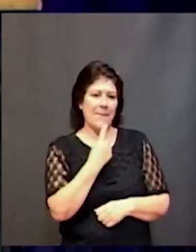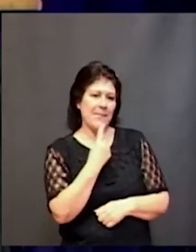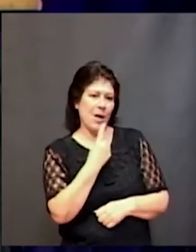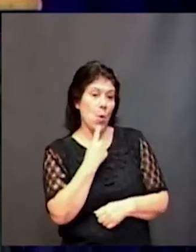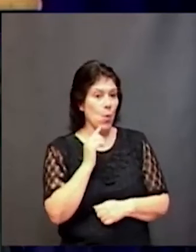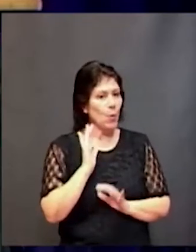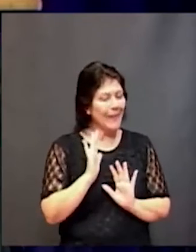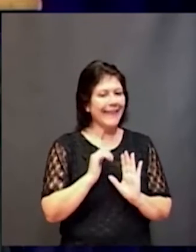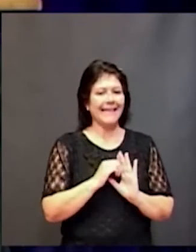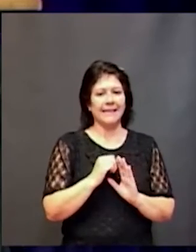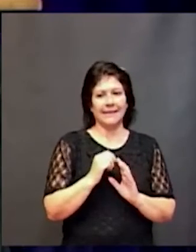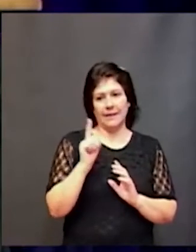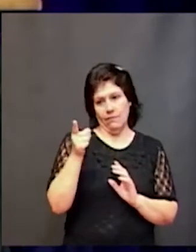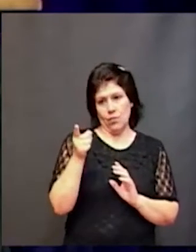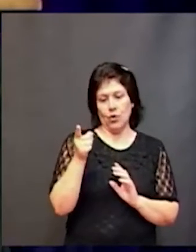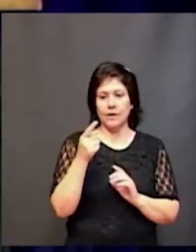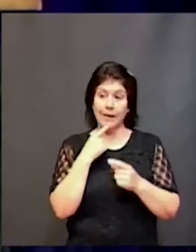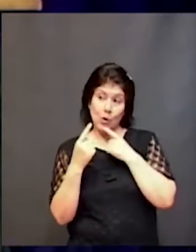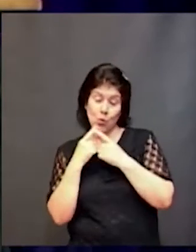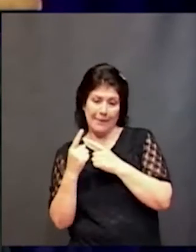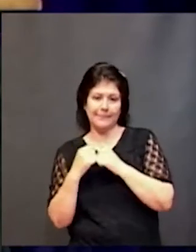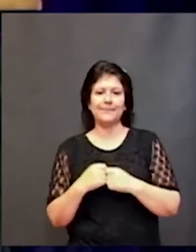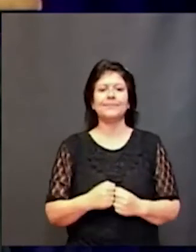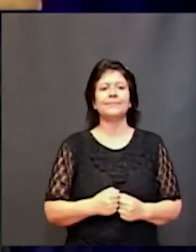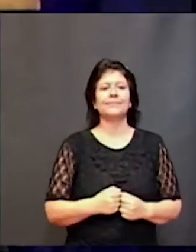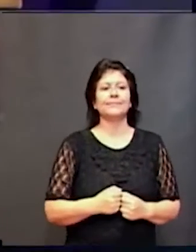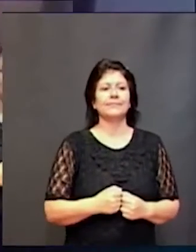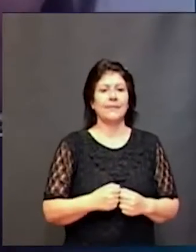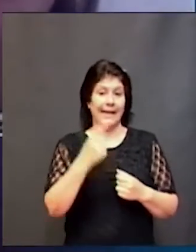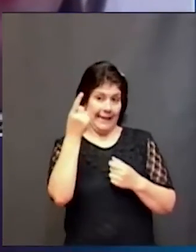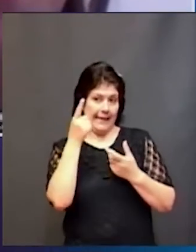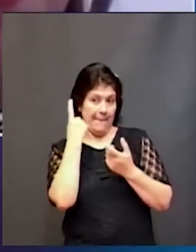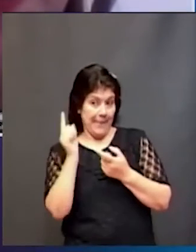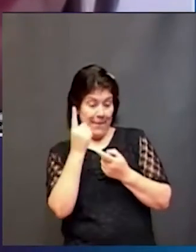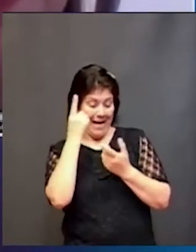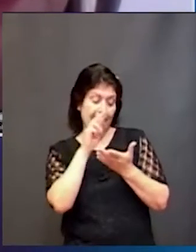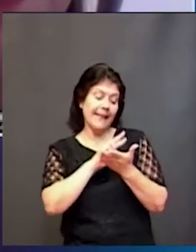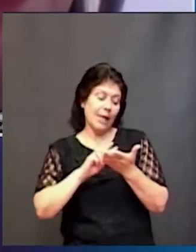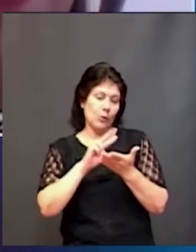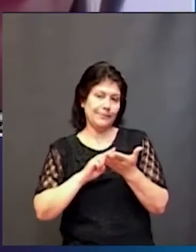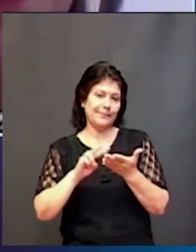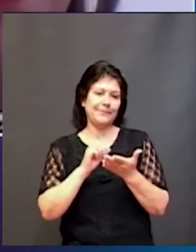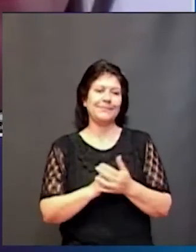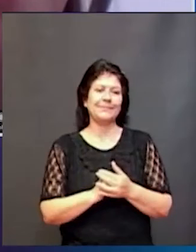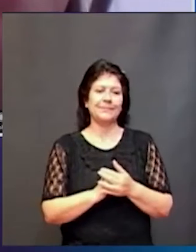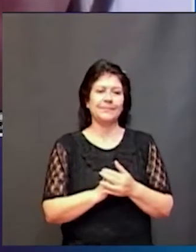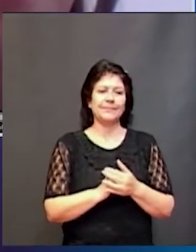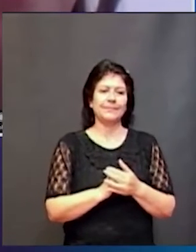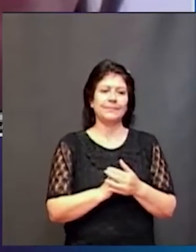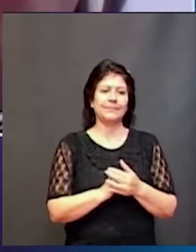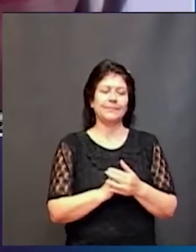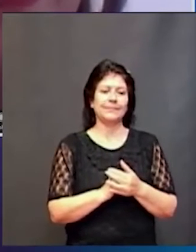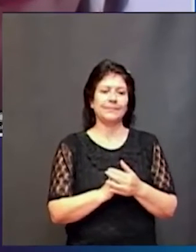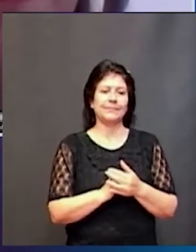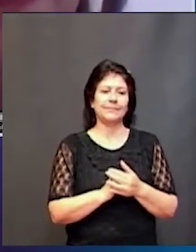audiencia que me gustaría hacerte te leo la primera sí ¿cuáles serían